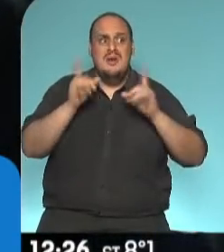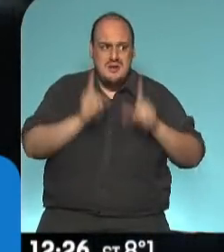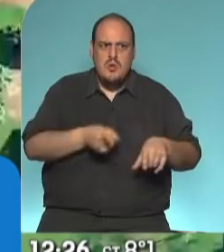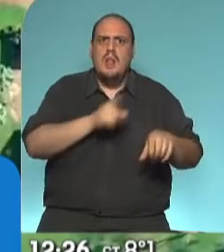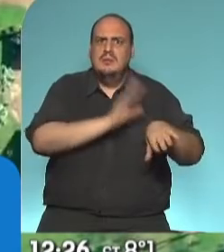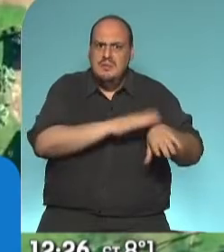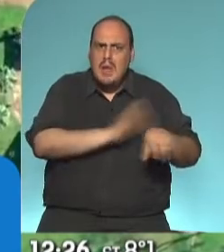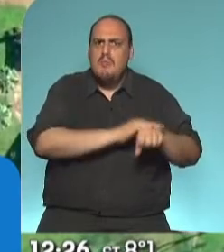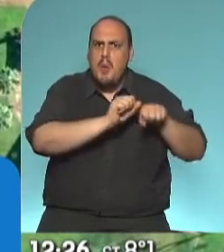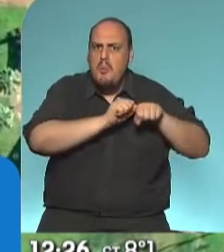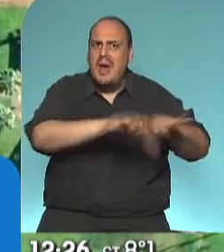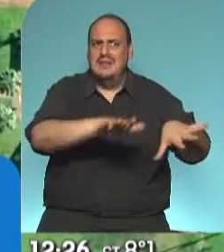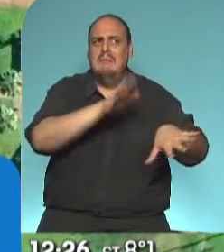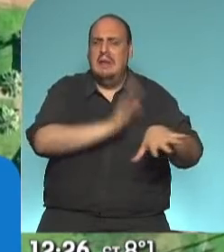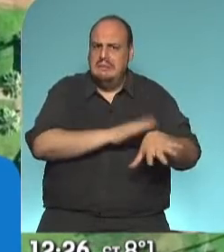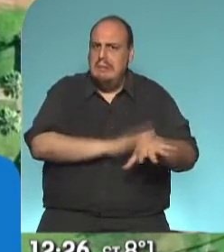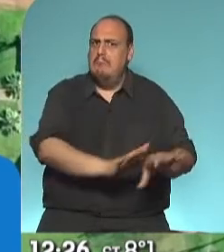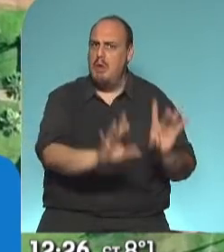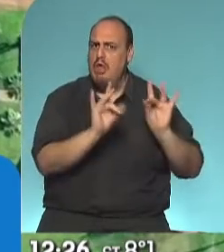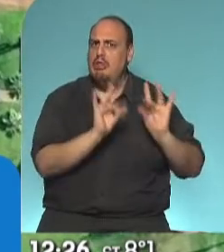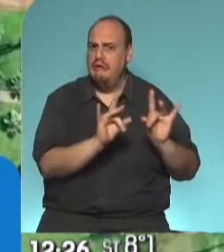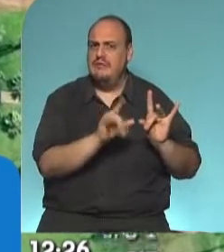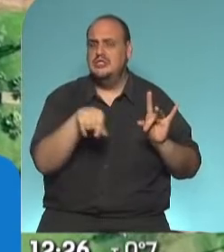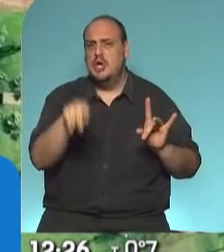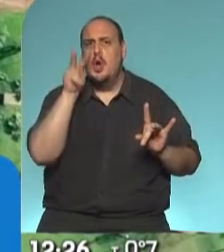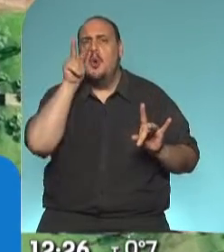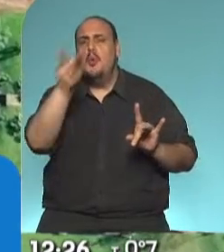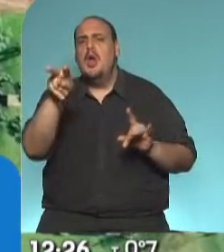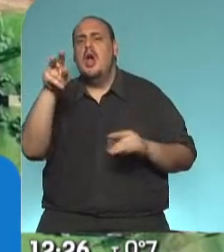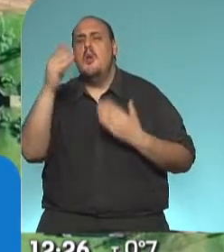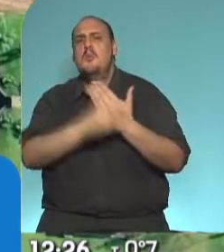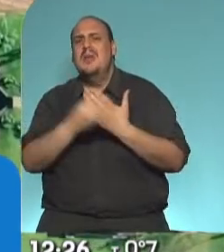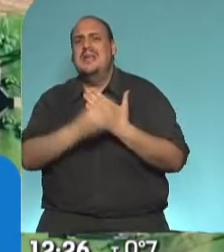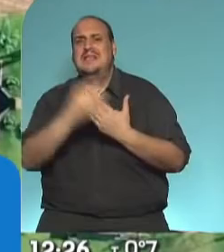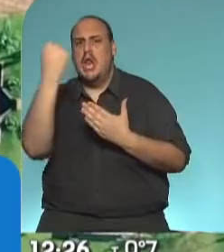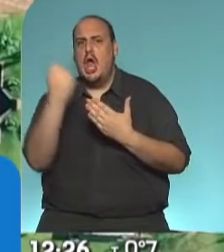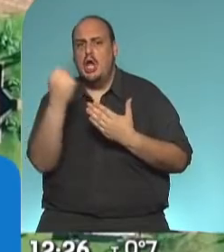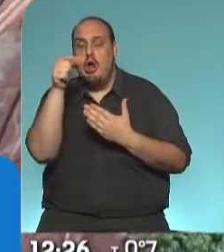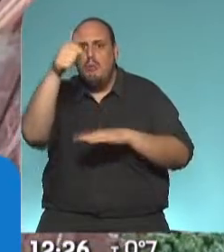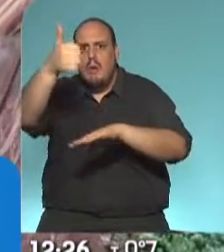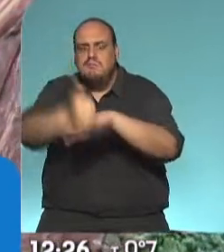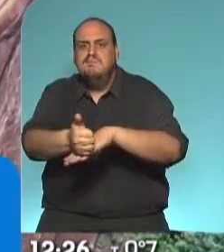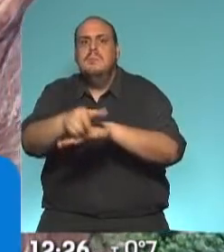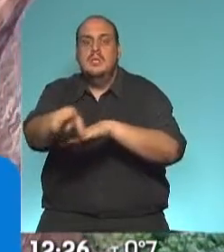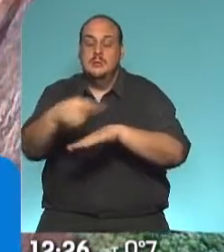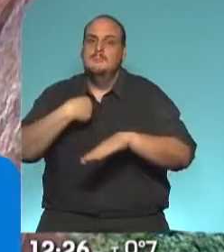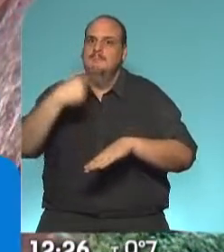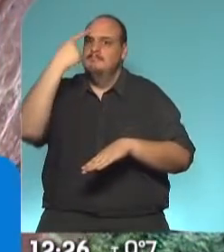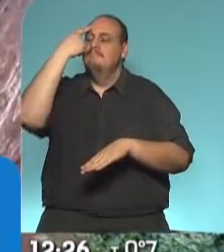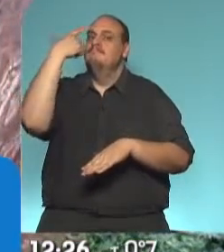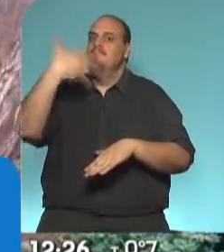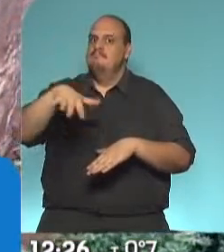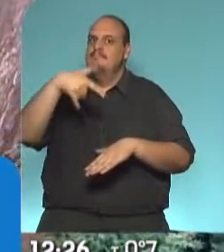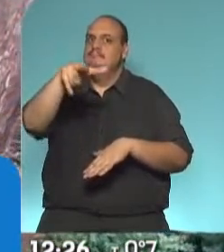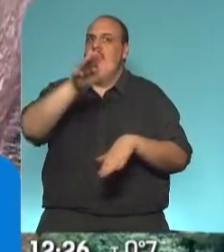pandemia, aún en tiempos con enormes dificultades, lo veo al Ministro de Economía que está allí, y me imagino el